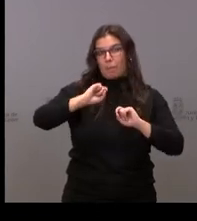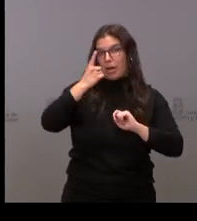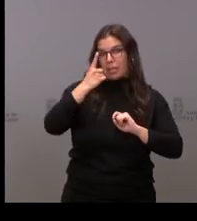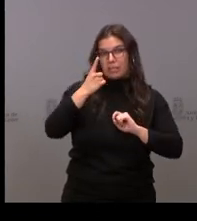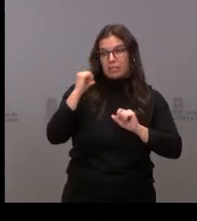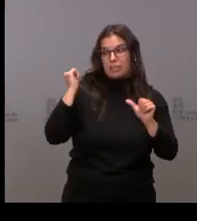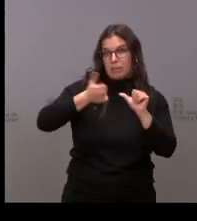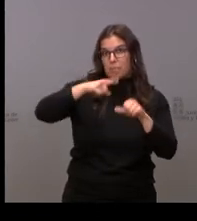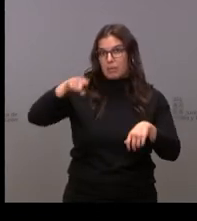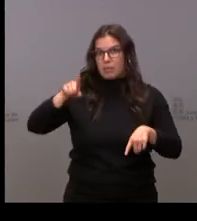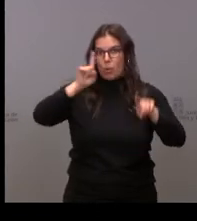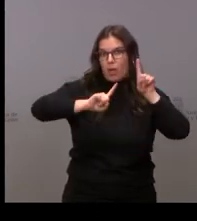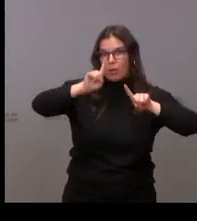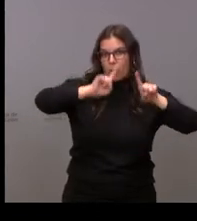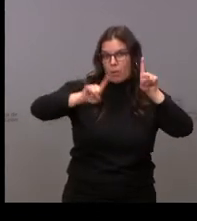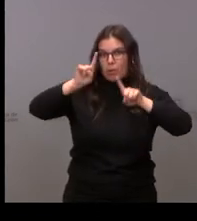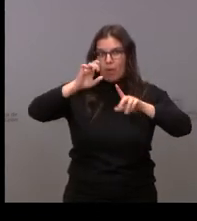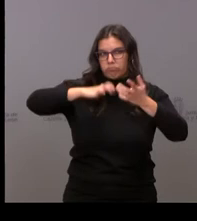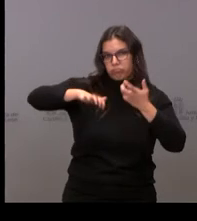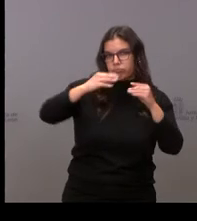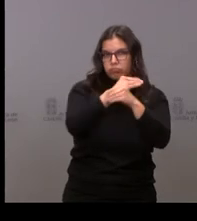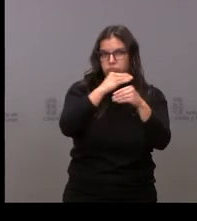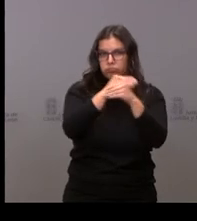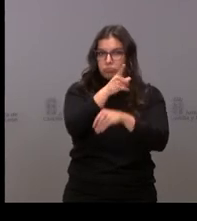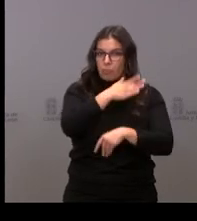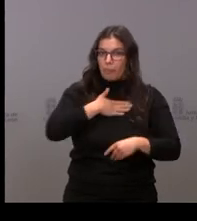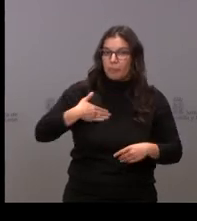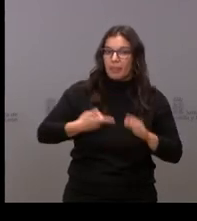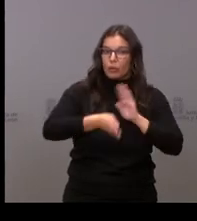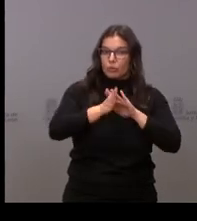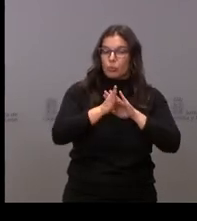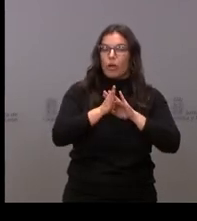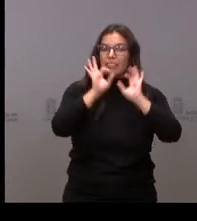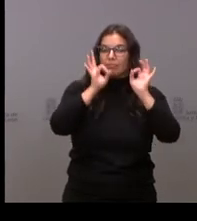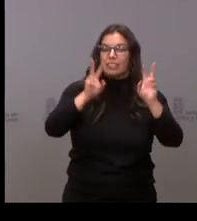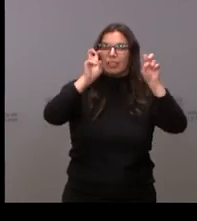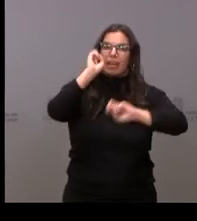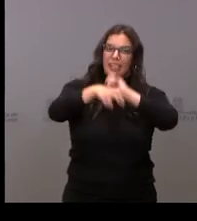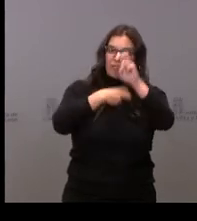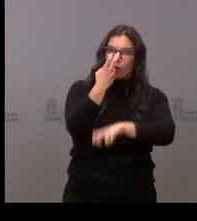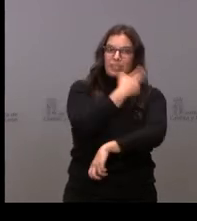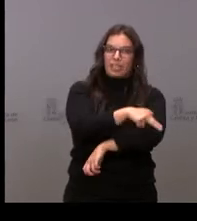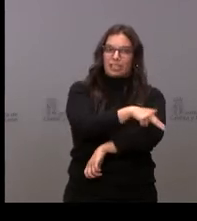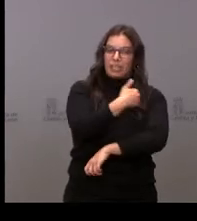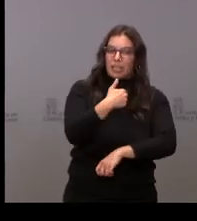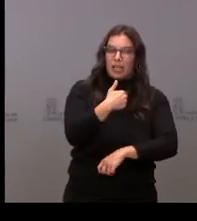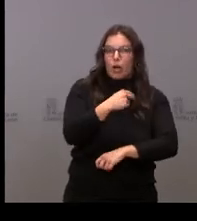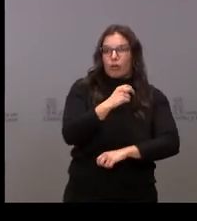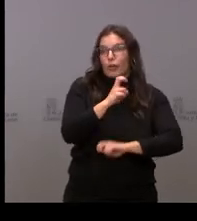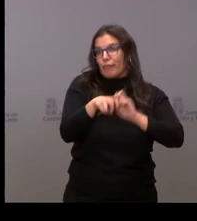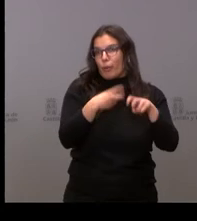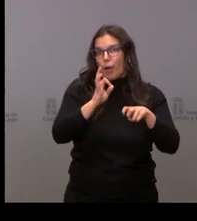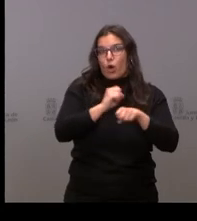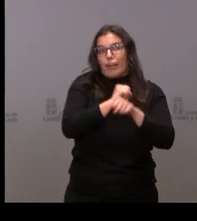últimos meses y que no sé si piensan seguir adelante con la reforma, llámese reforma o llámese refuerzo de la